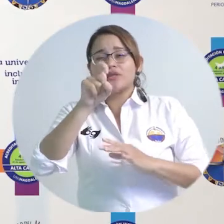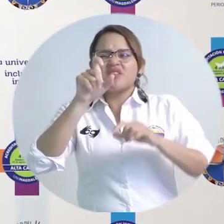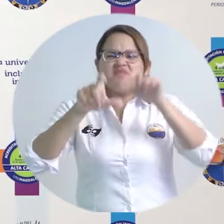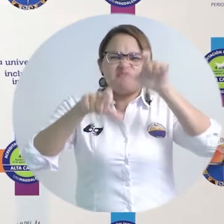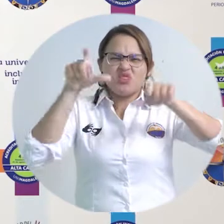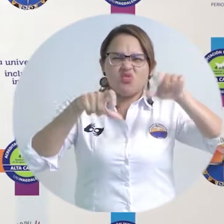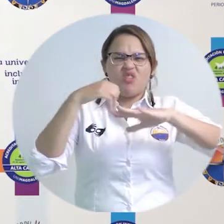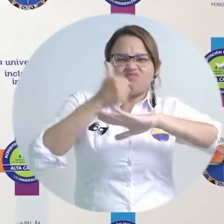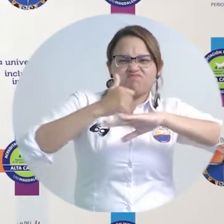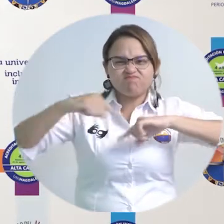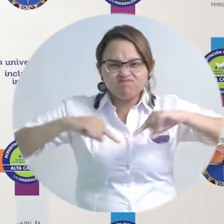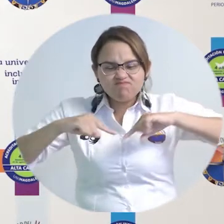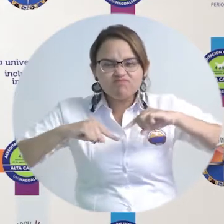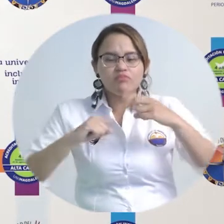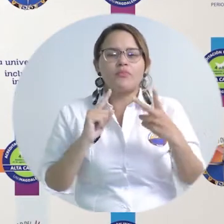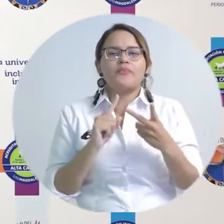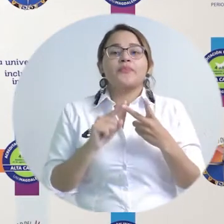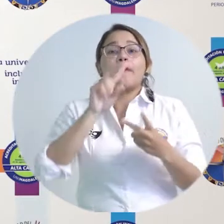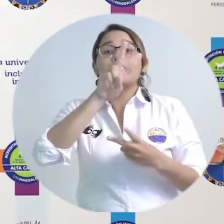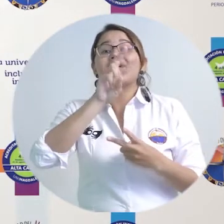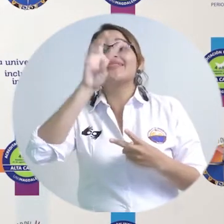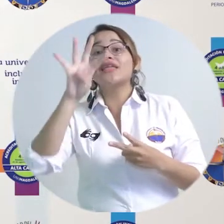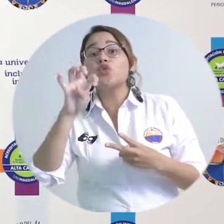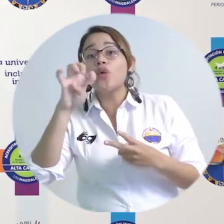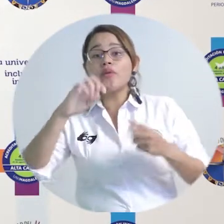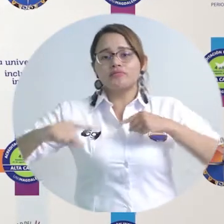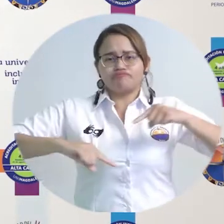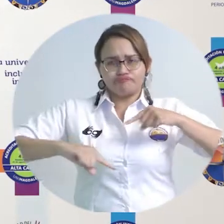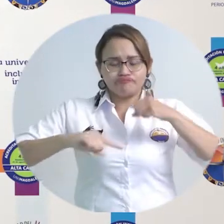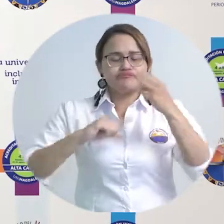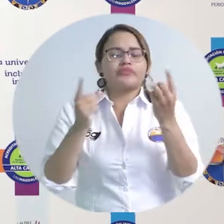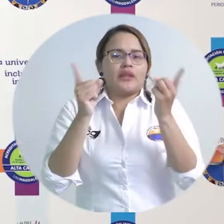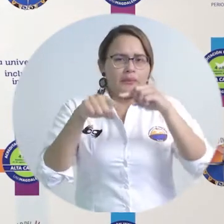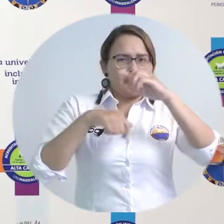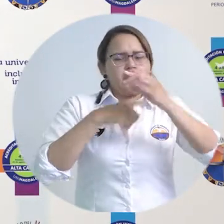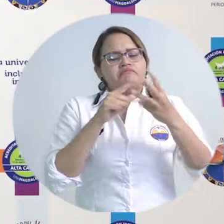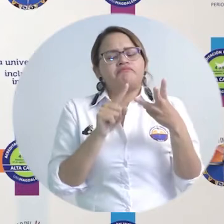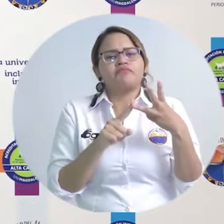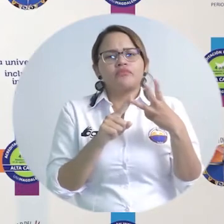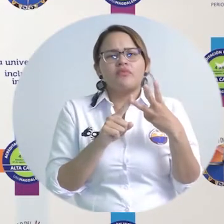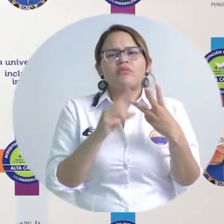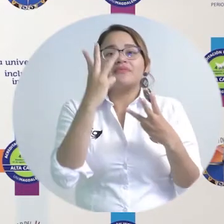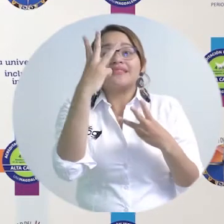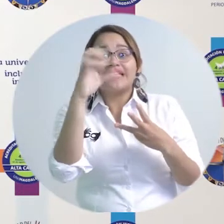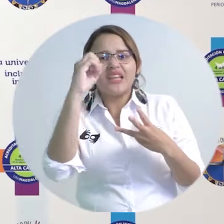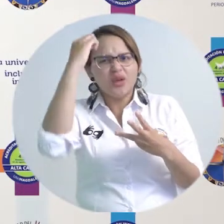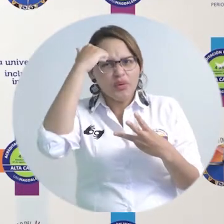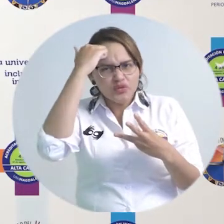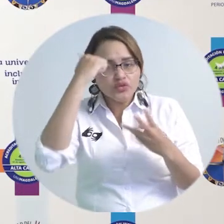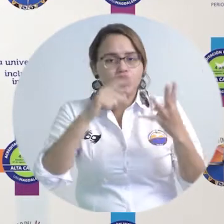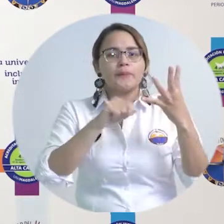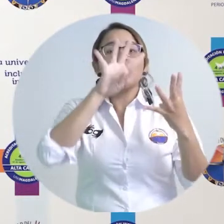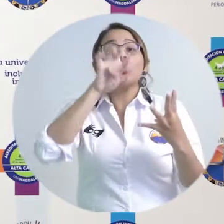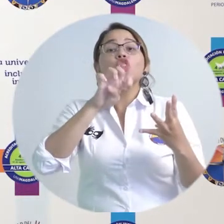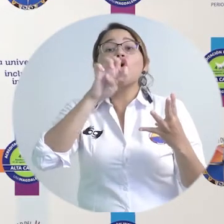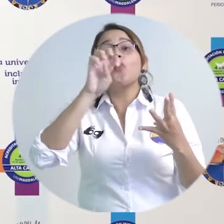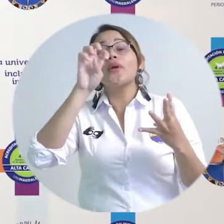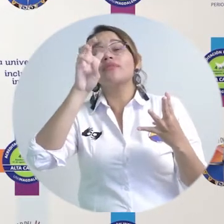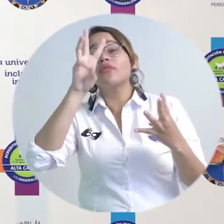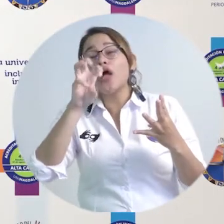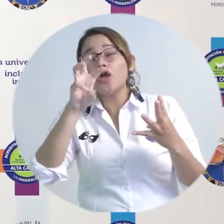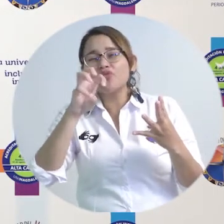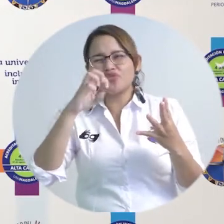29 administrativos, 42 docentes, 30 docentes ocasionales, 98 catedráticos, para un total de